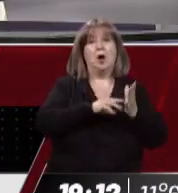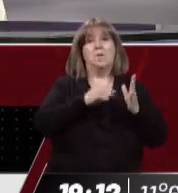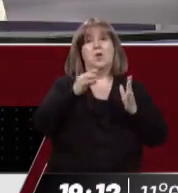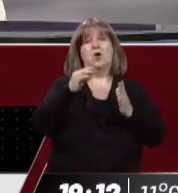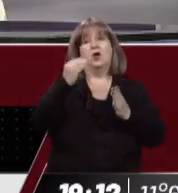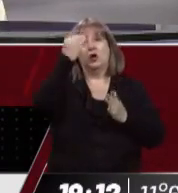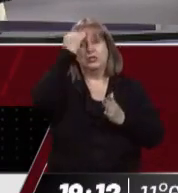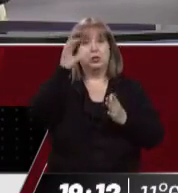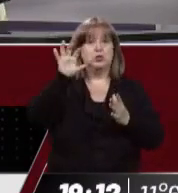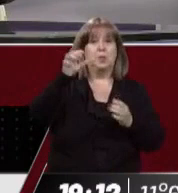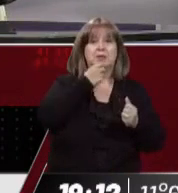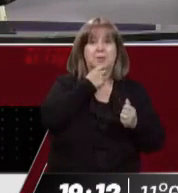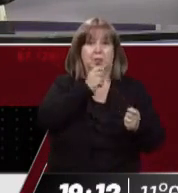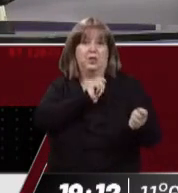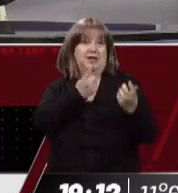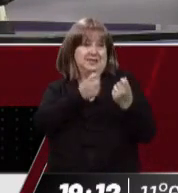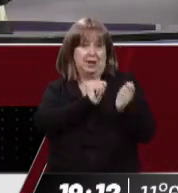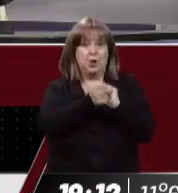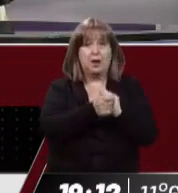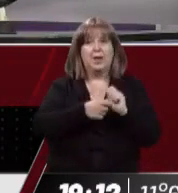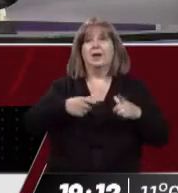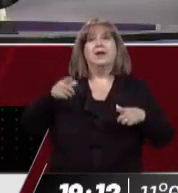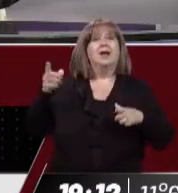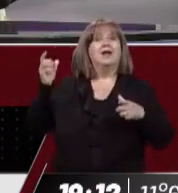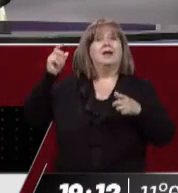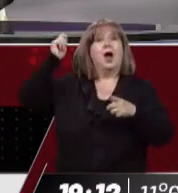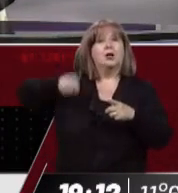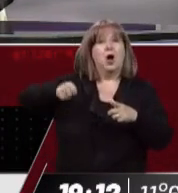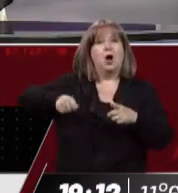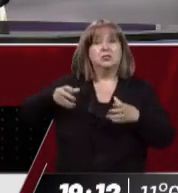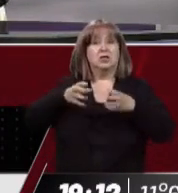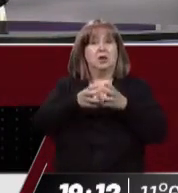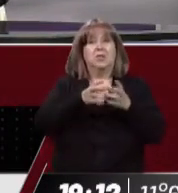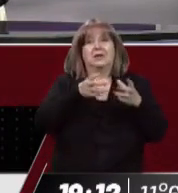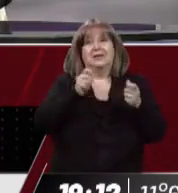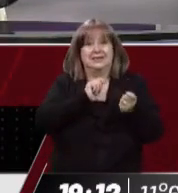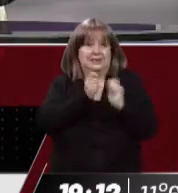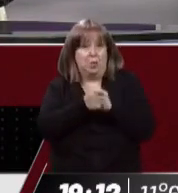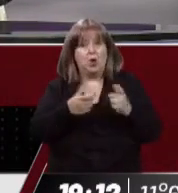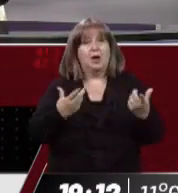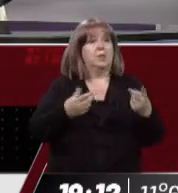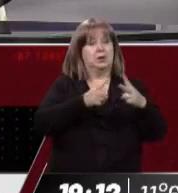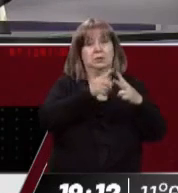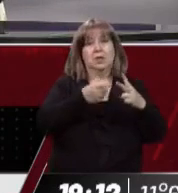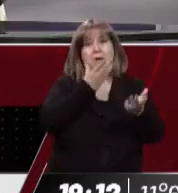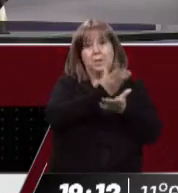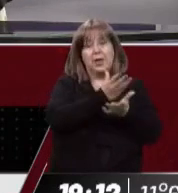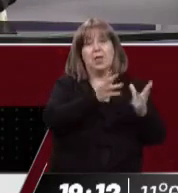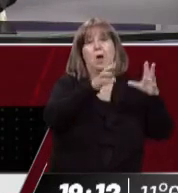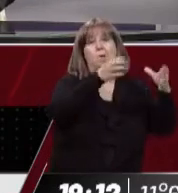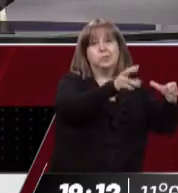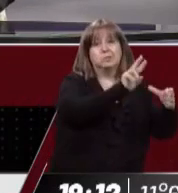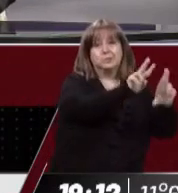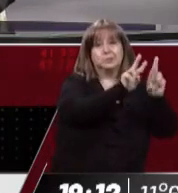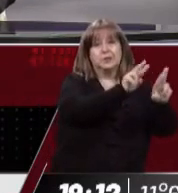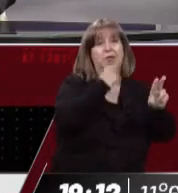constitucional y la reforma de la Suprema Corte, que claro, no tiene para nada el apoyo del peronismo, más bien la completa y ferviente reticencia